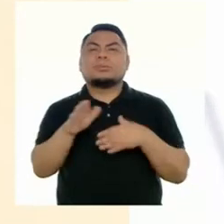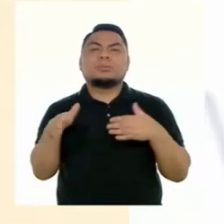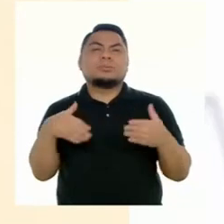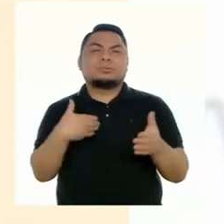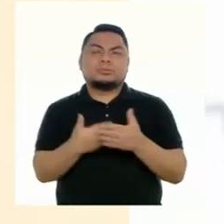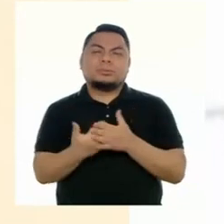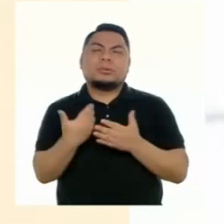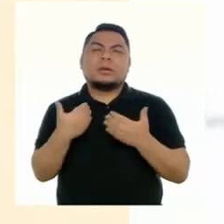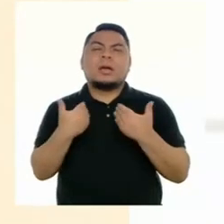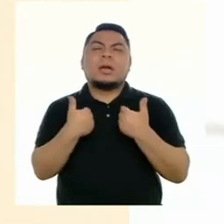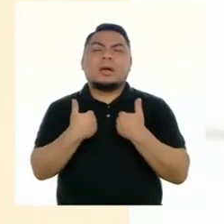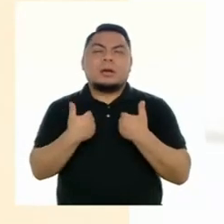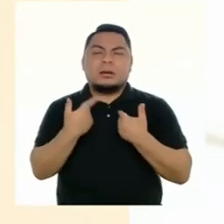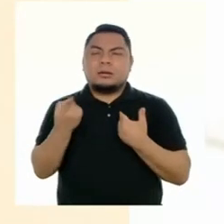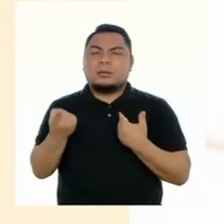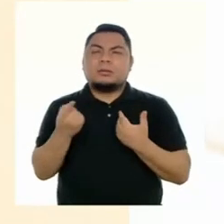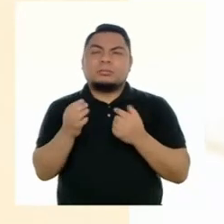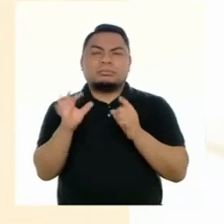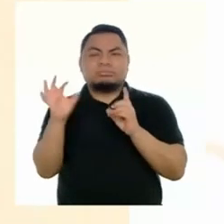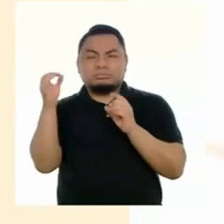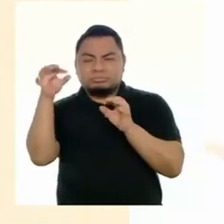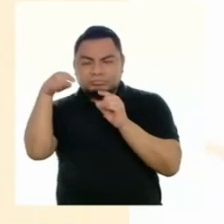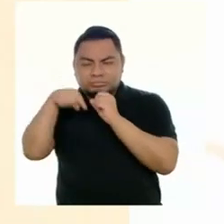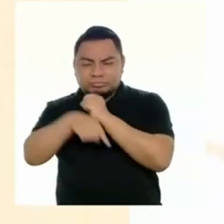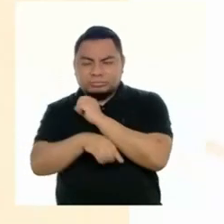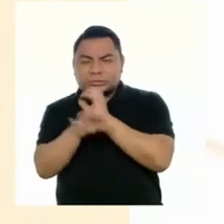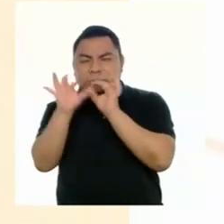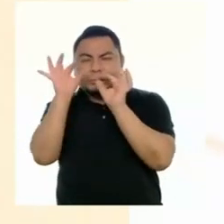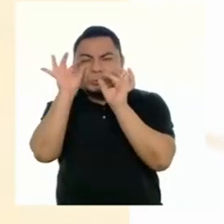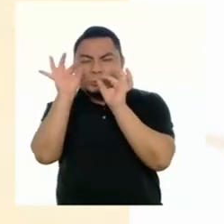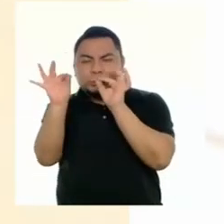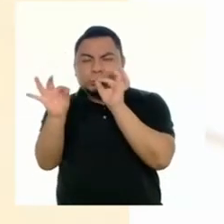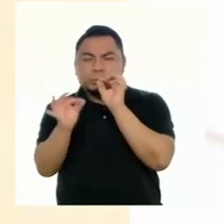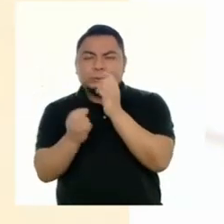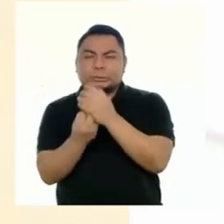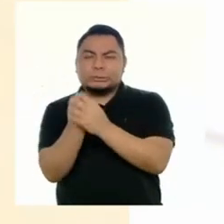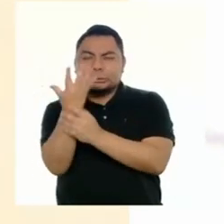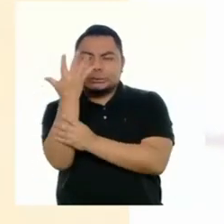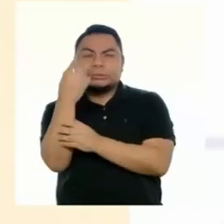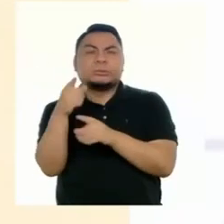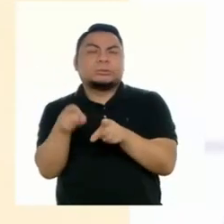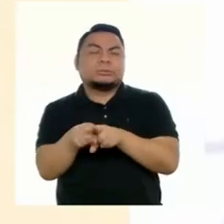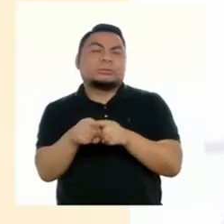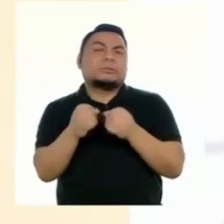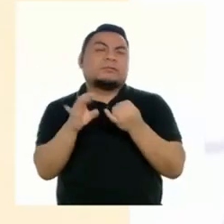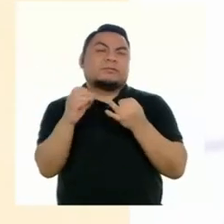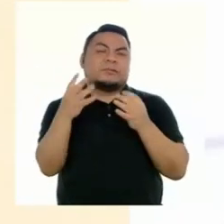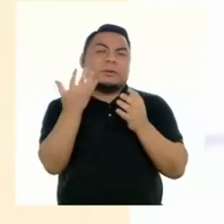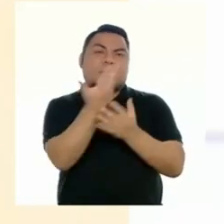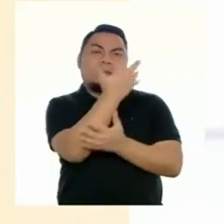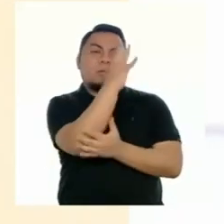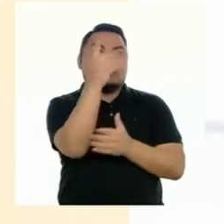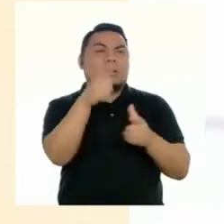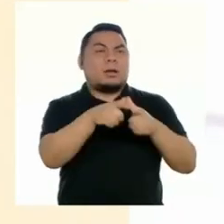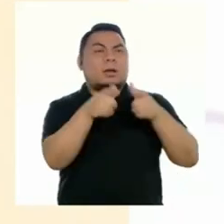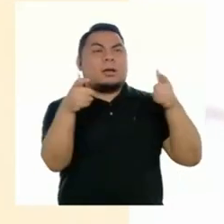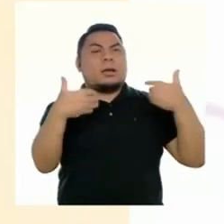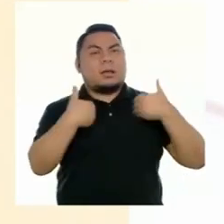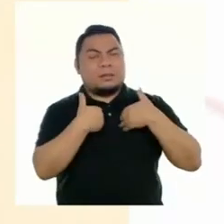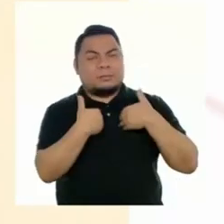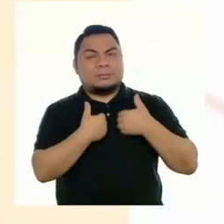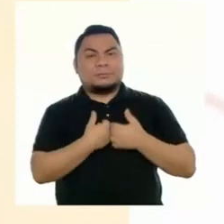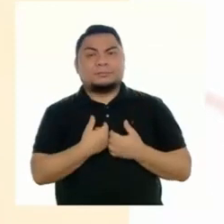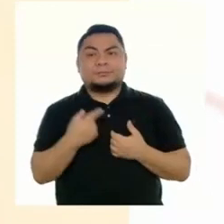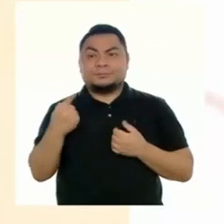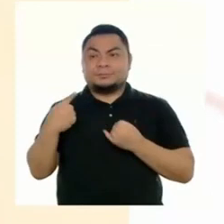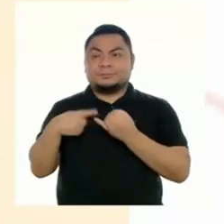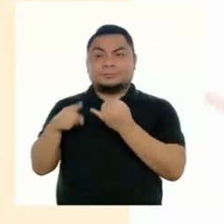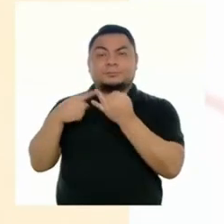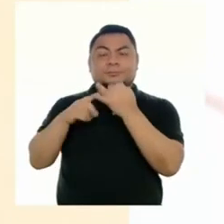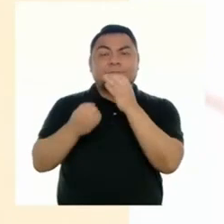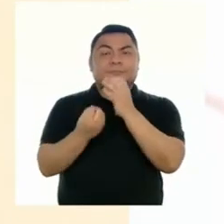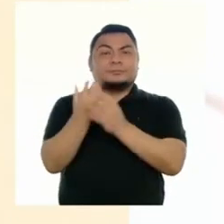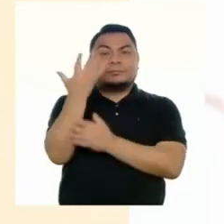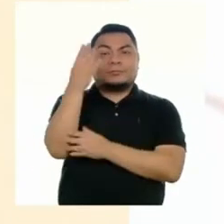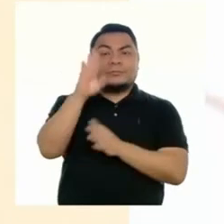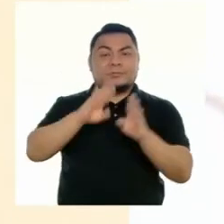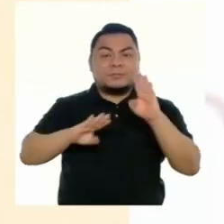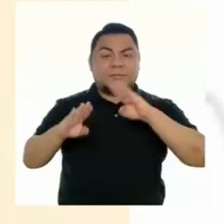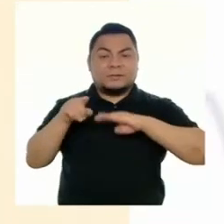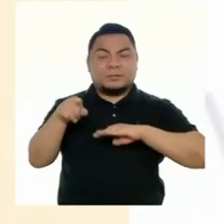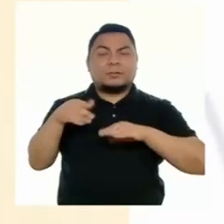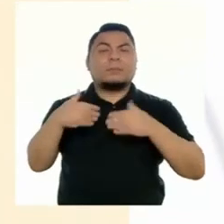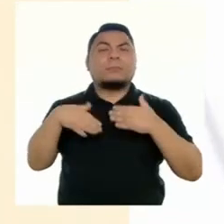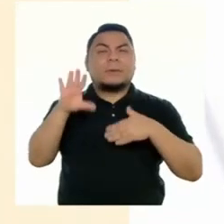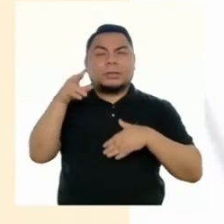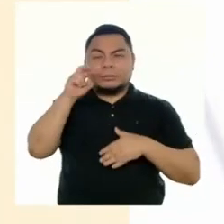...comprender todos los organismos, desde las bacterias microscópicas hasta las más complejas plantas y animales. La diversidad biológica